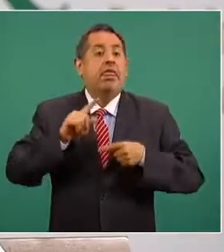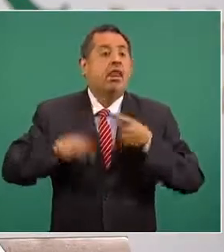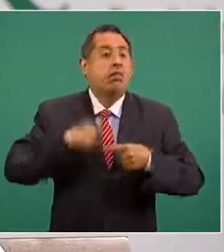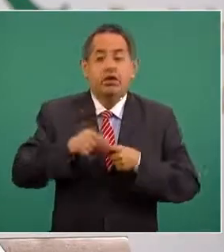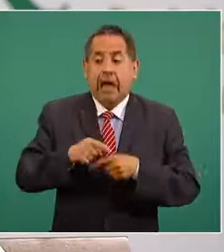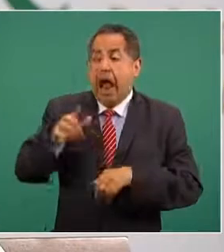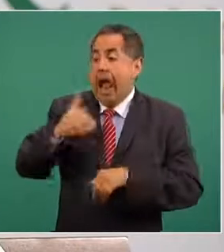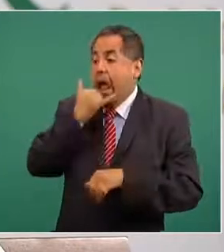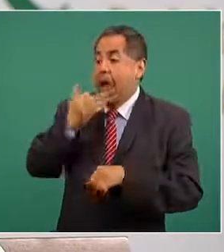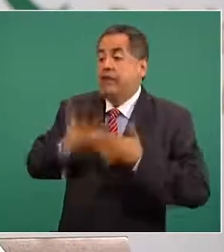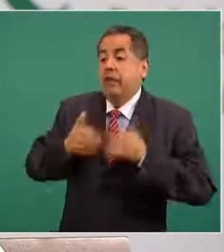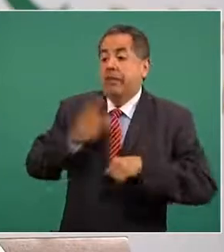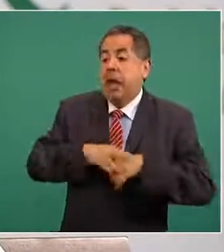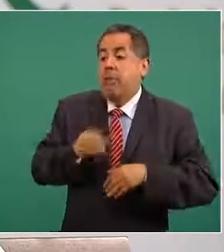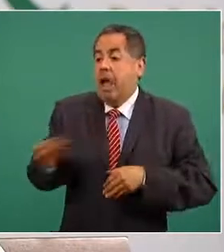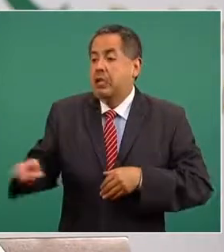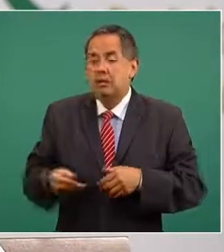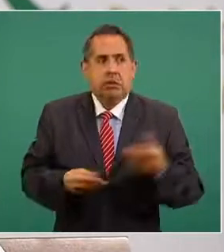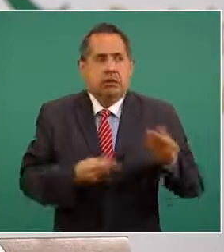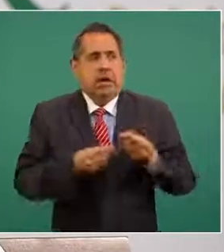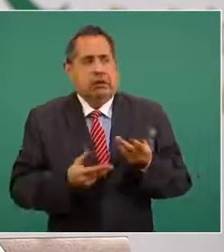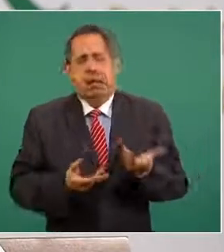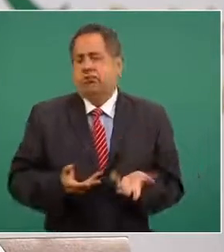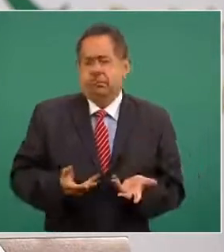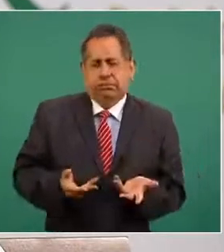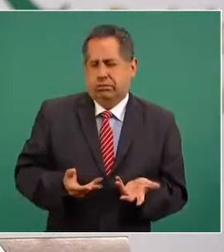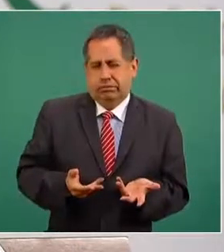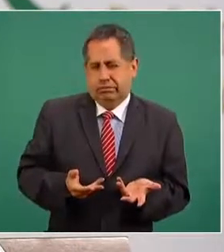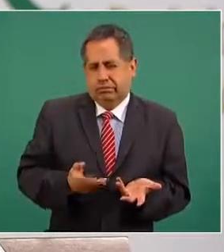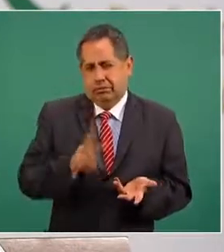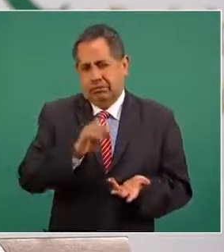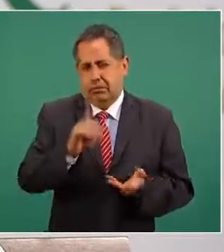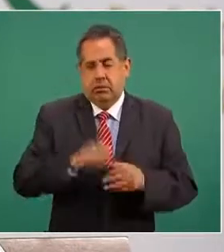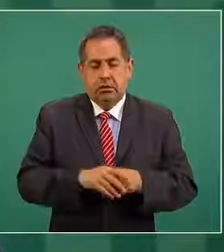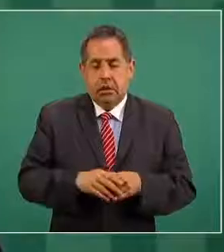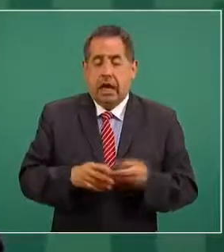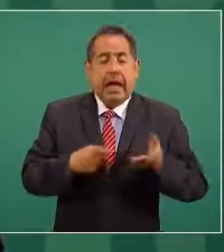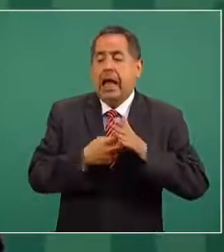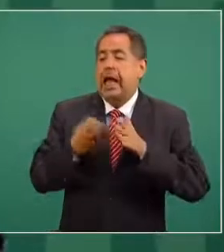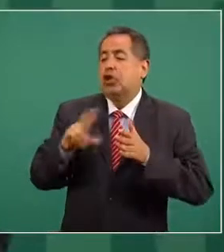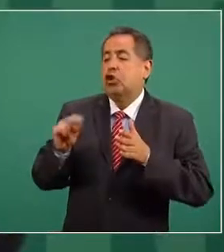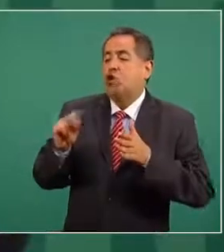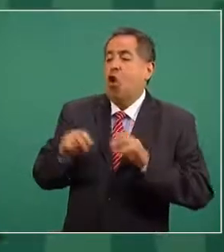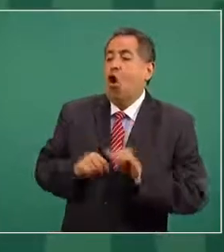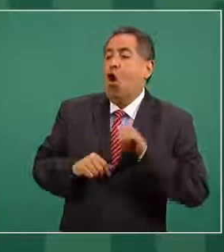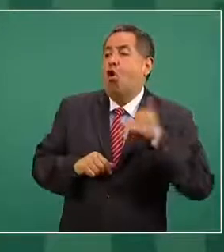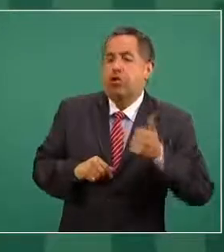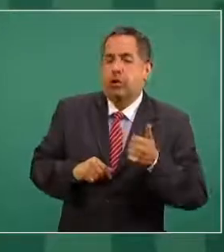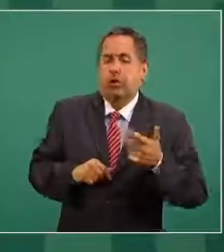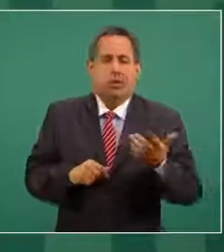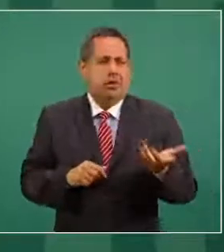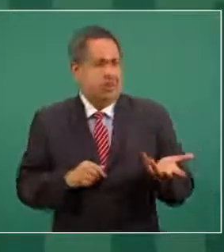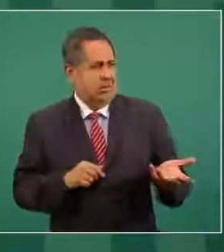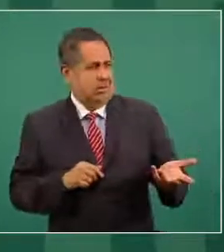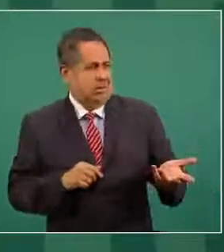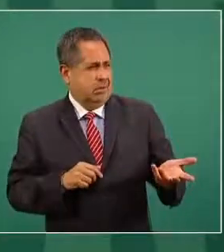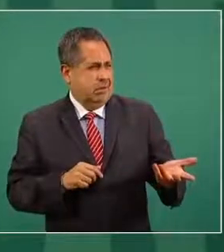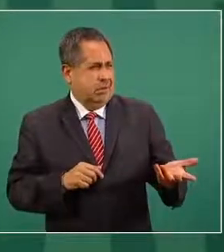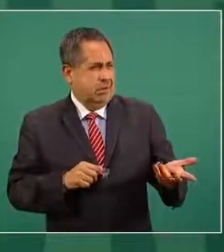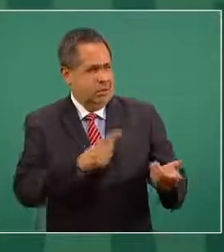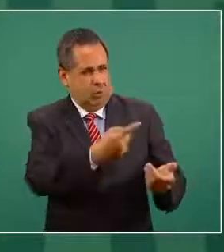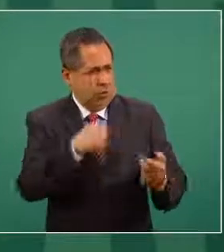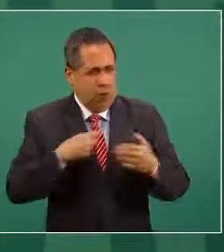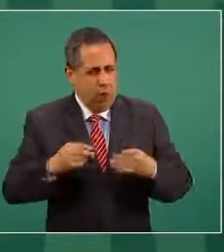No se vale que de la agencia después alguien diga que esos no eran, sino que había otra llamada, porque entonces otra vez problema de